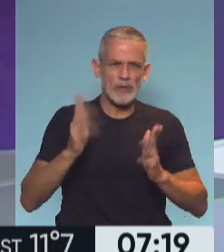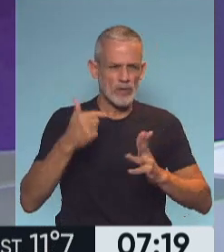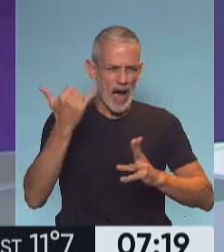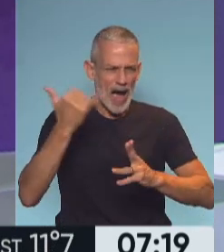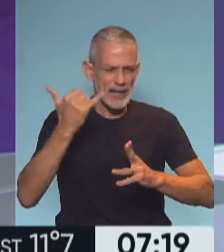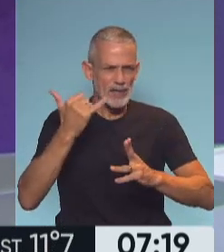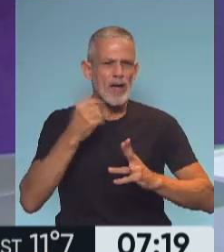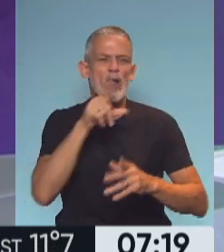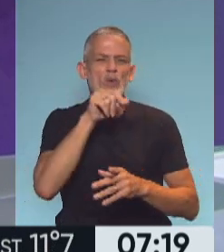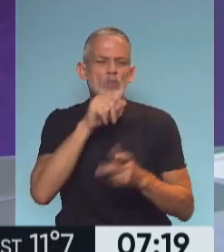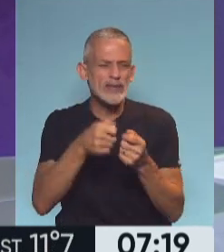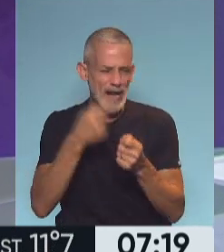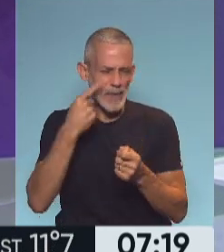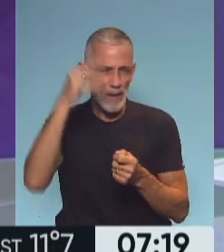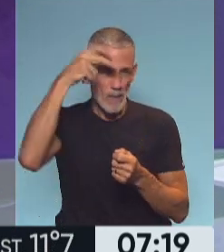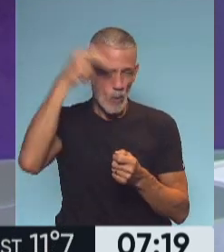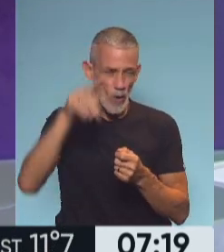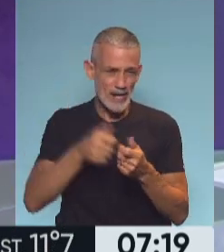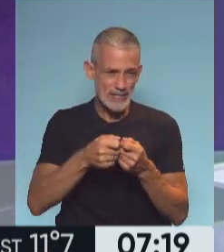el tuit para repasarlo así,